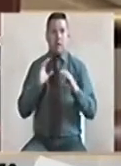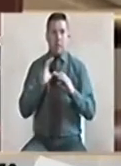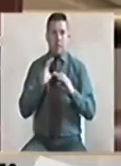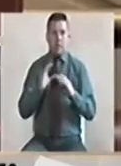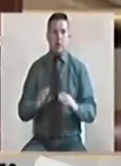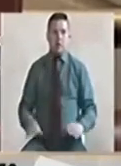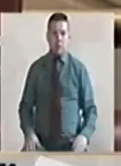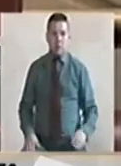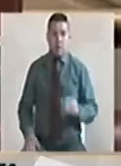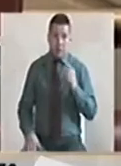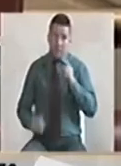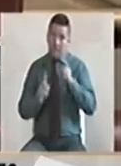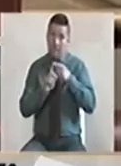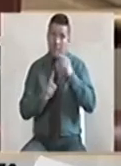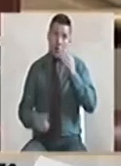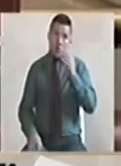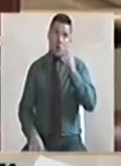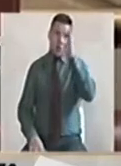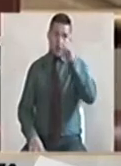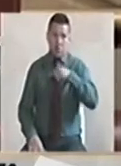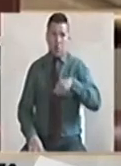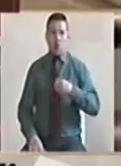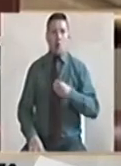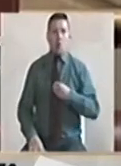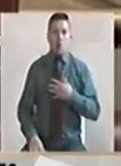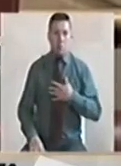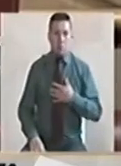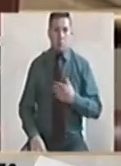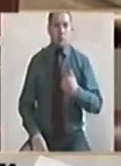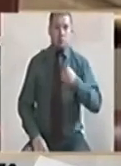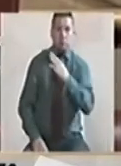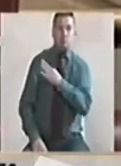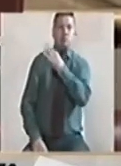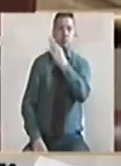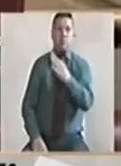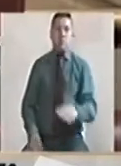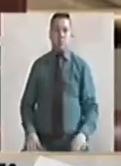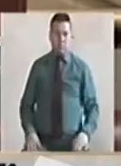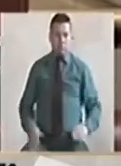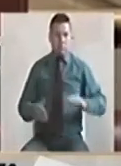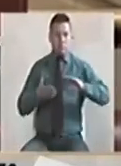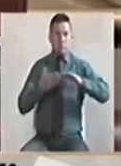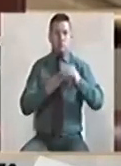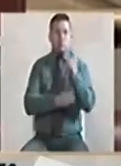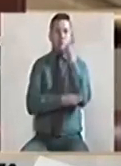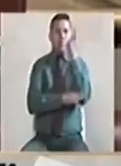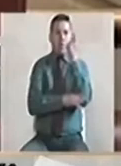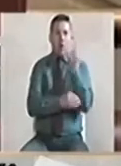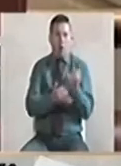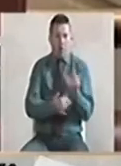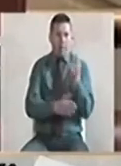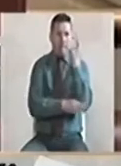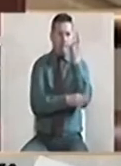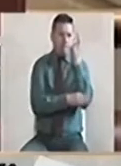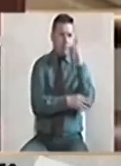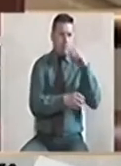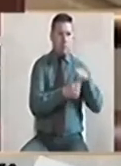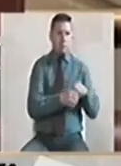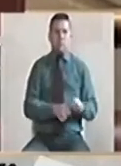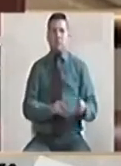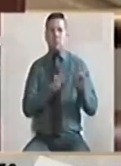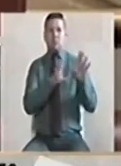a Dios primeramente por esta oportunidad y por haberme leído. La política se ha convertido en un arte de